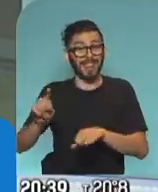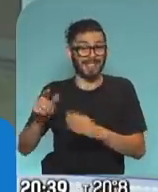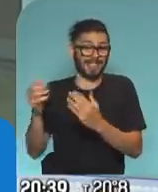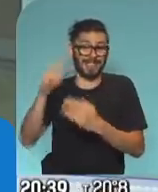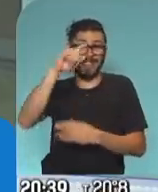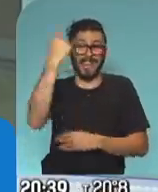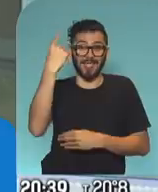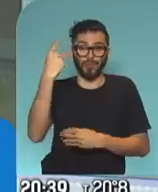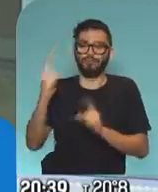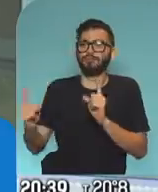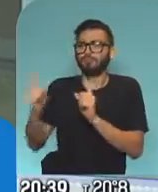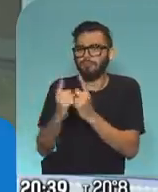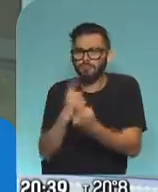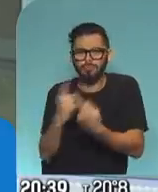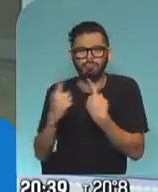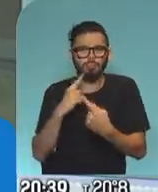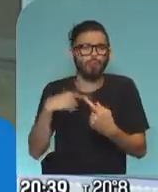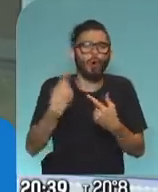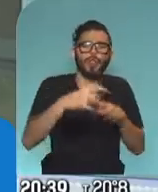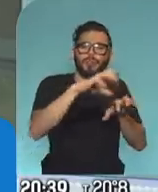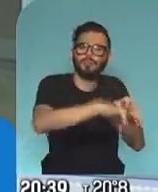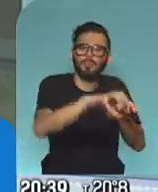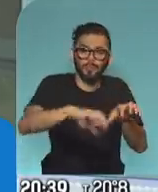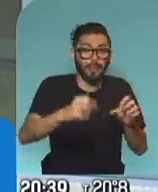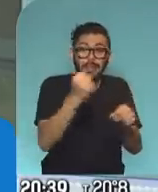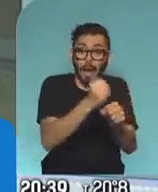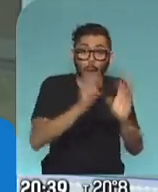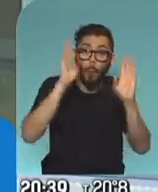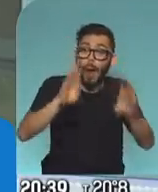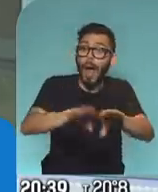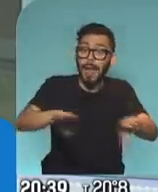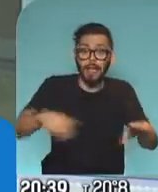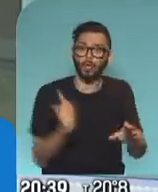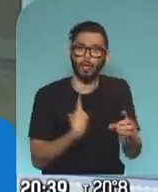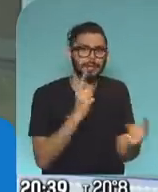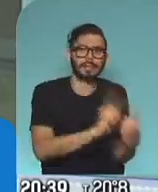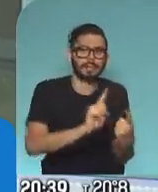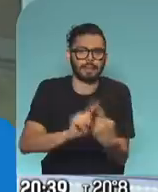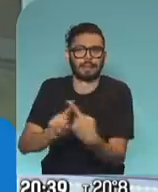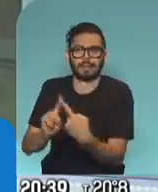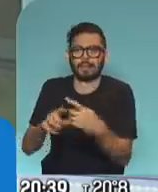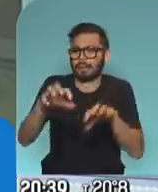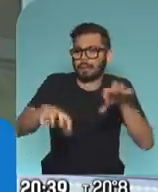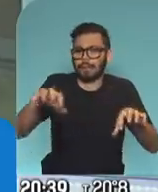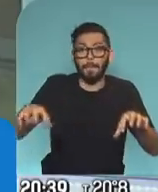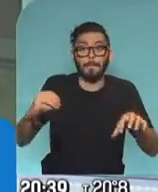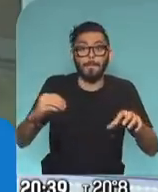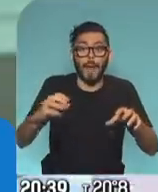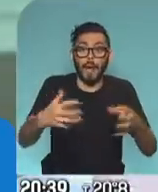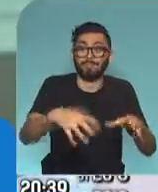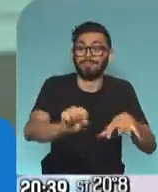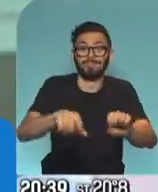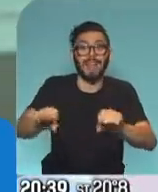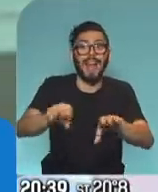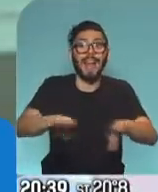distintas organizaciones que trabajan en función de la infancia vamos a ir detectando esos nenes que hoy no tienen y que se merecen tener la Asignación Universal. Y